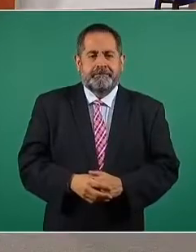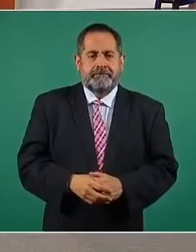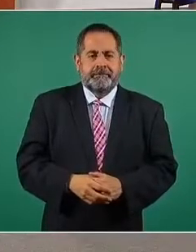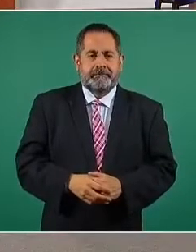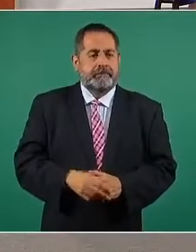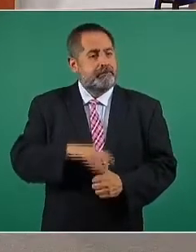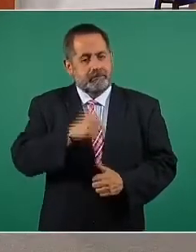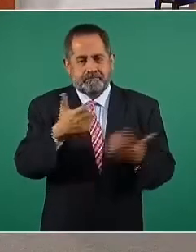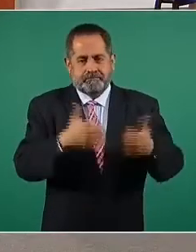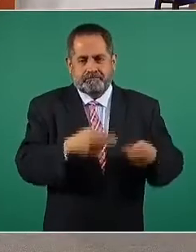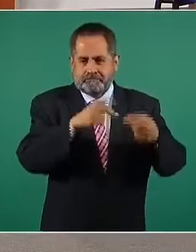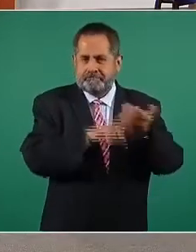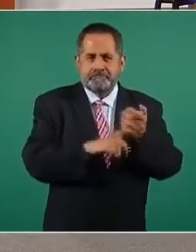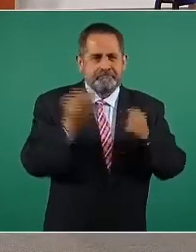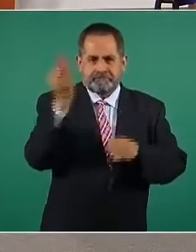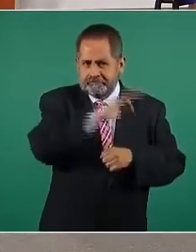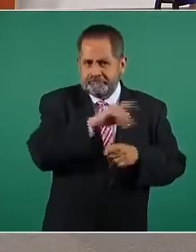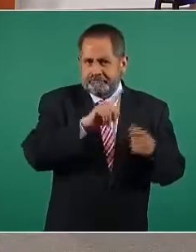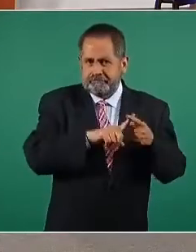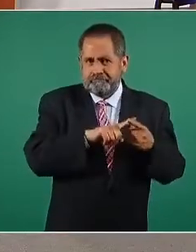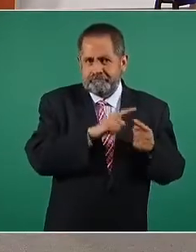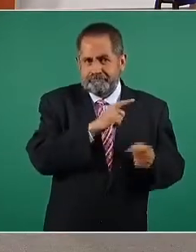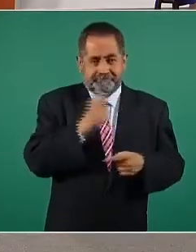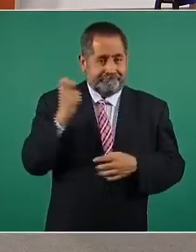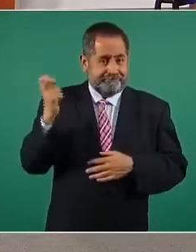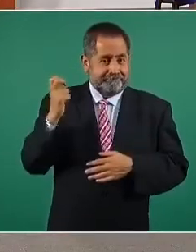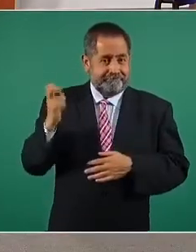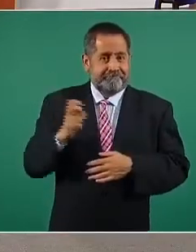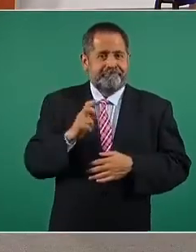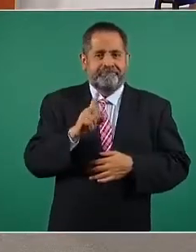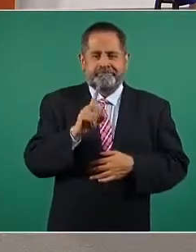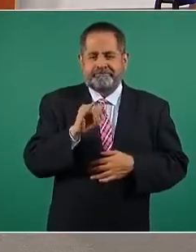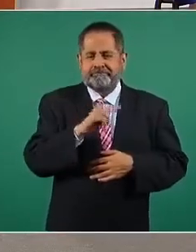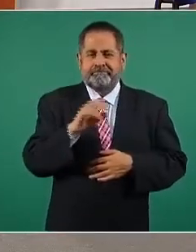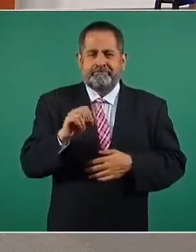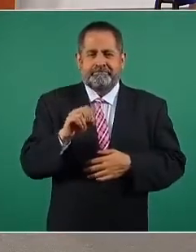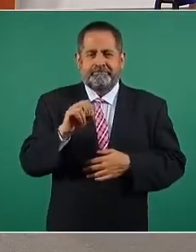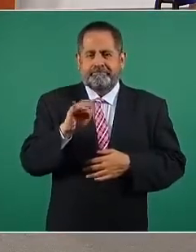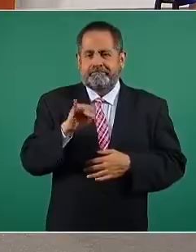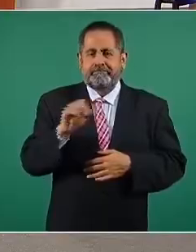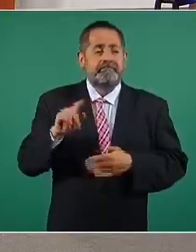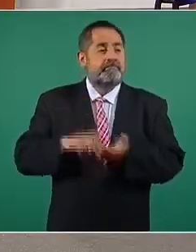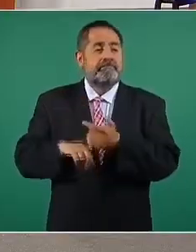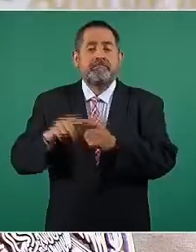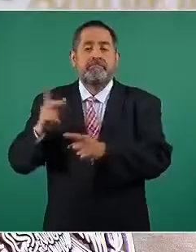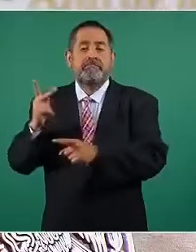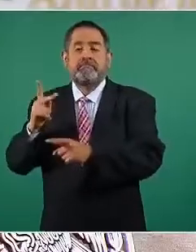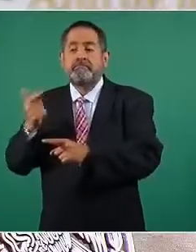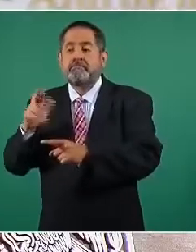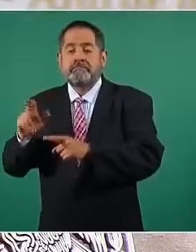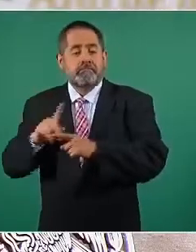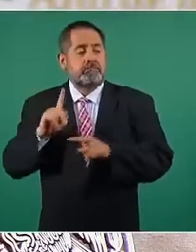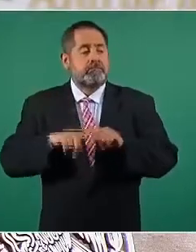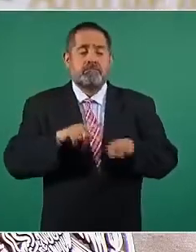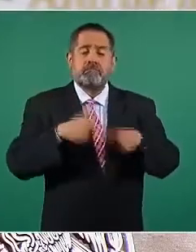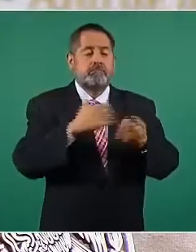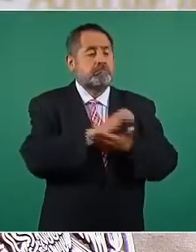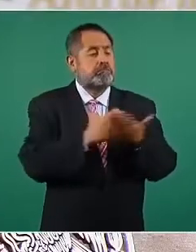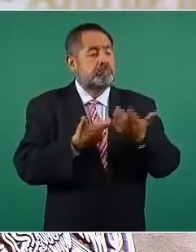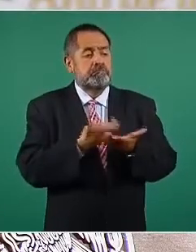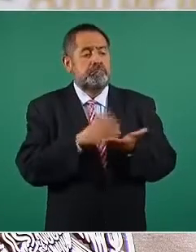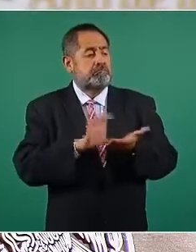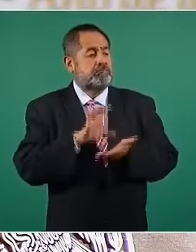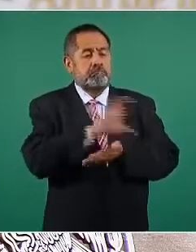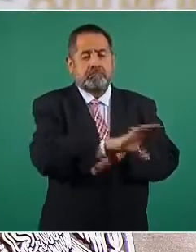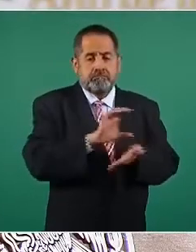Proyectos y diseños BME es otra de las empresas que son contratadas por la Entroces Procuraduría General de la República en donde también